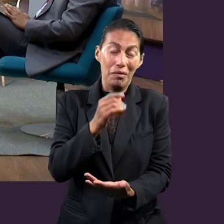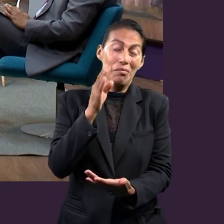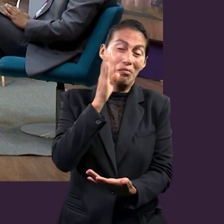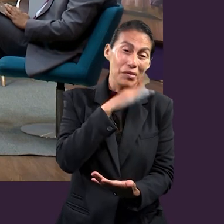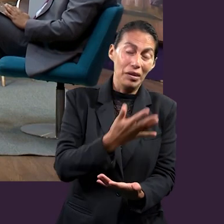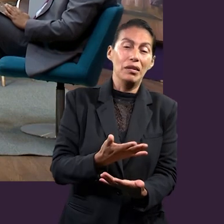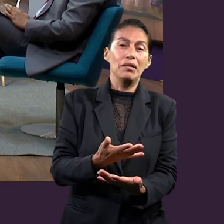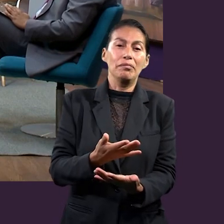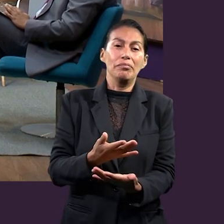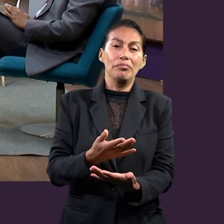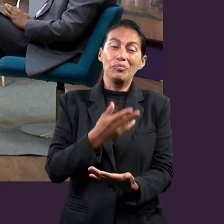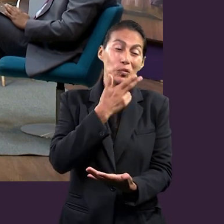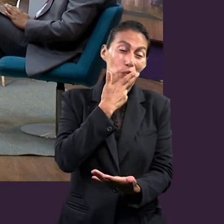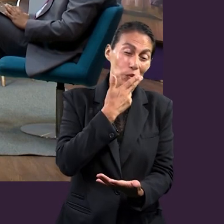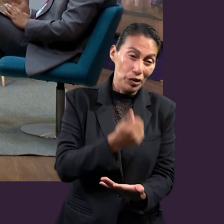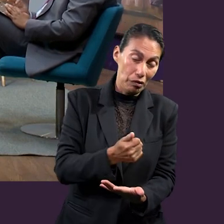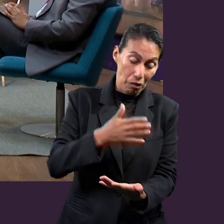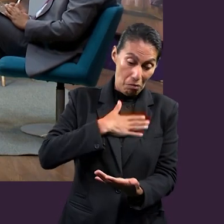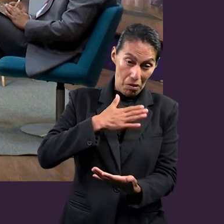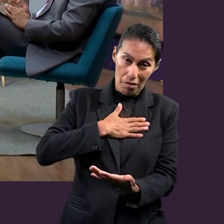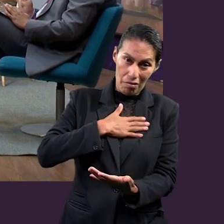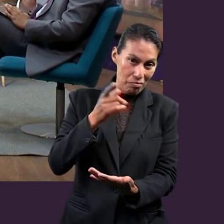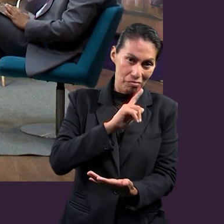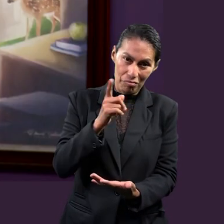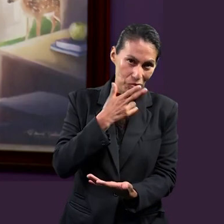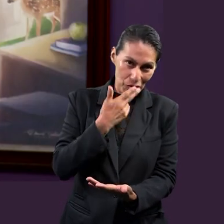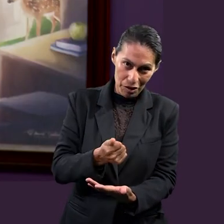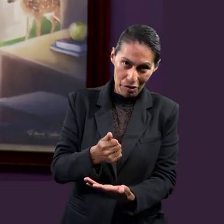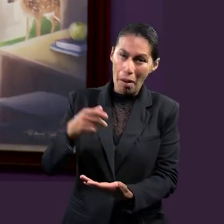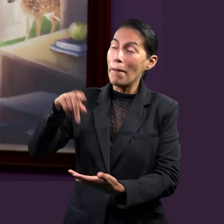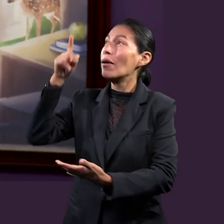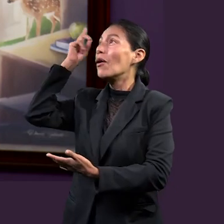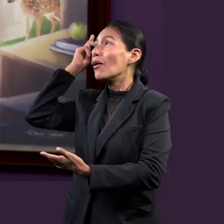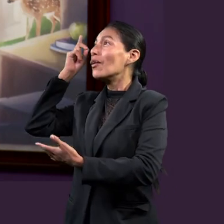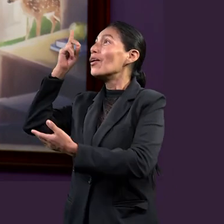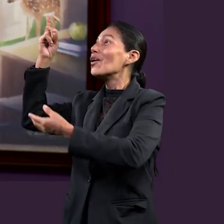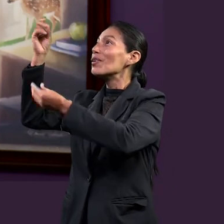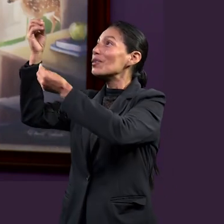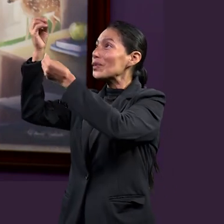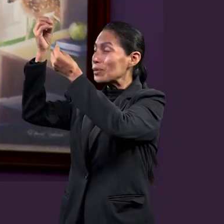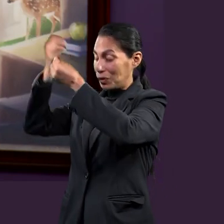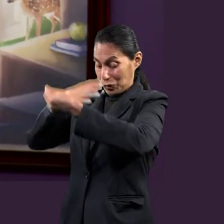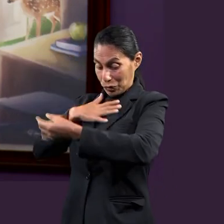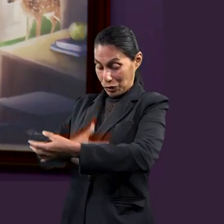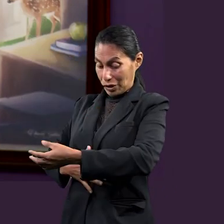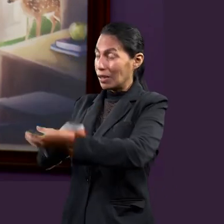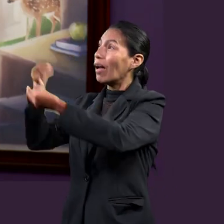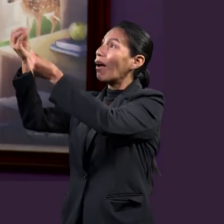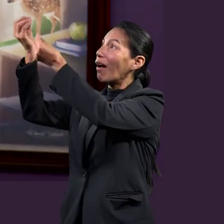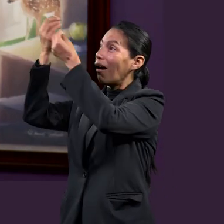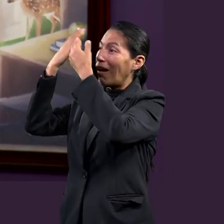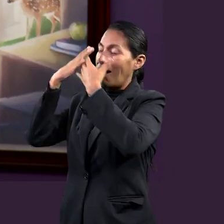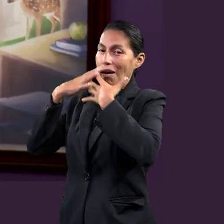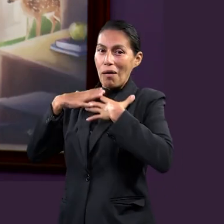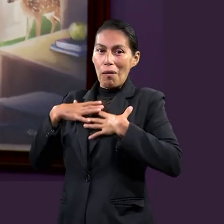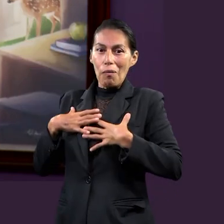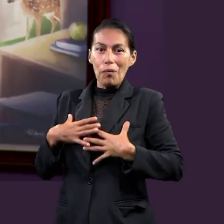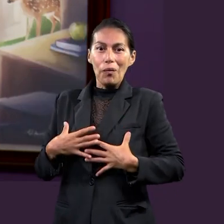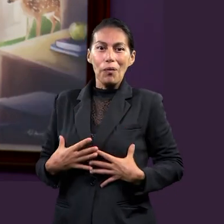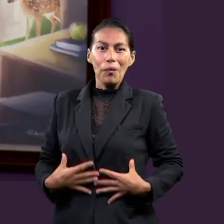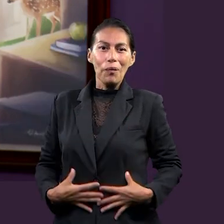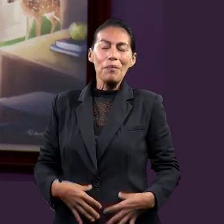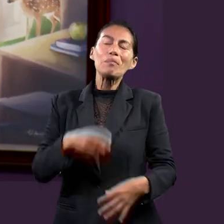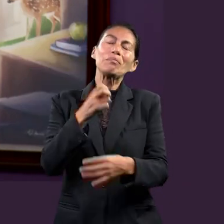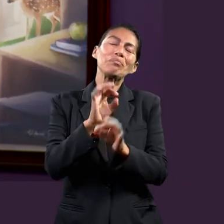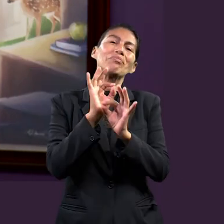veces en lo cotidiano cometemos errores, verdad? Entonces, esa coraza no tendría que ser la de nosotros. Tiene que ser la justicia de